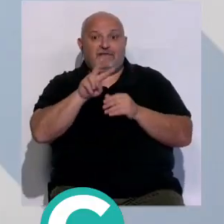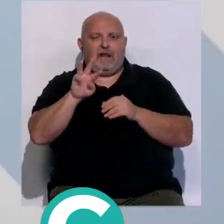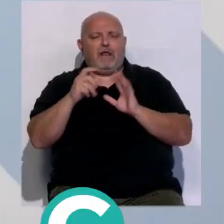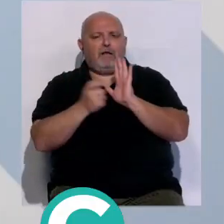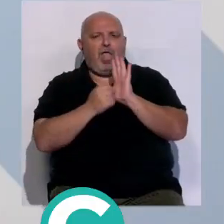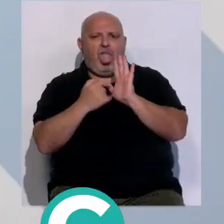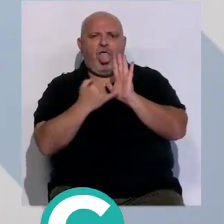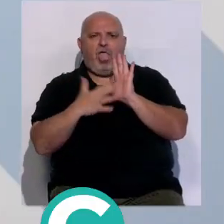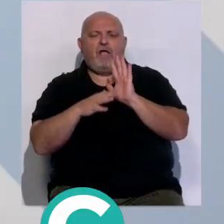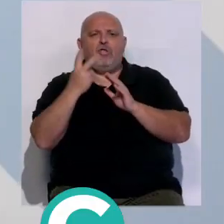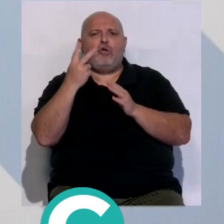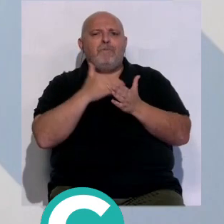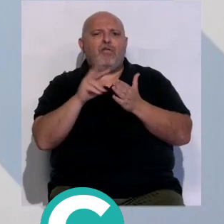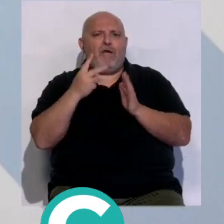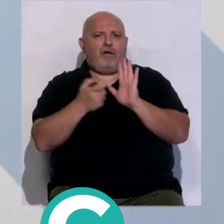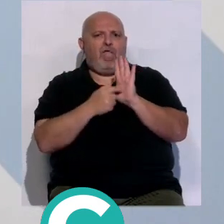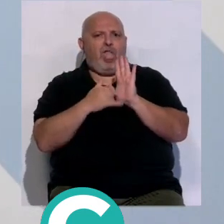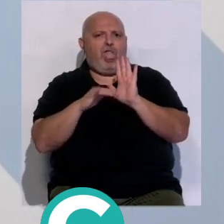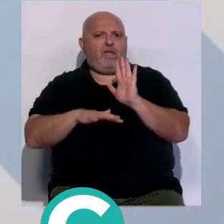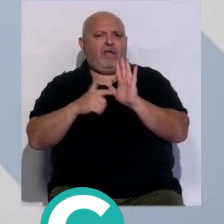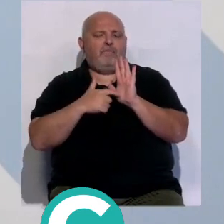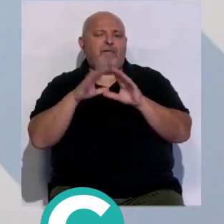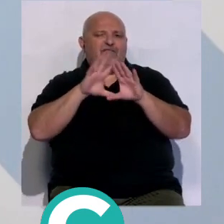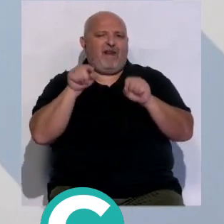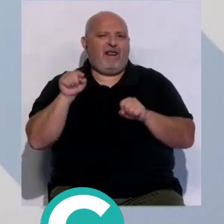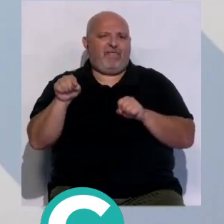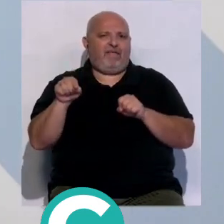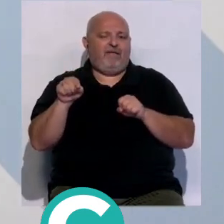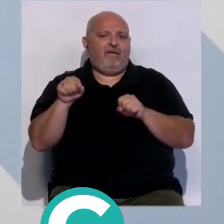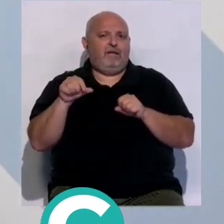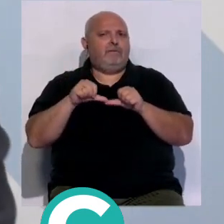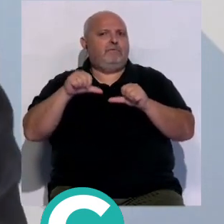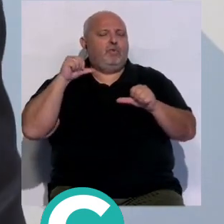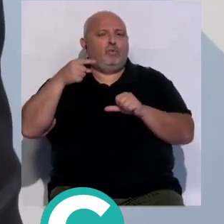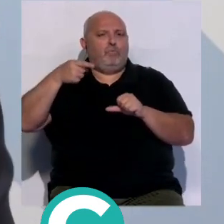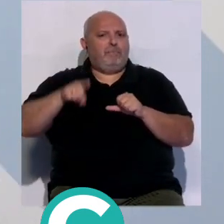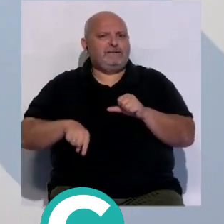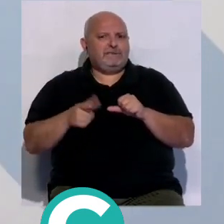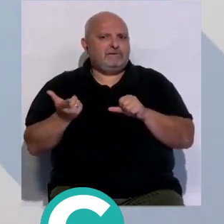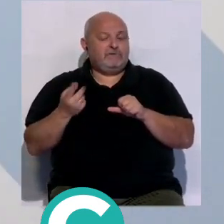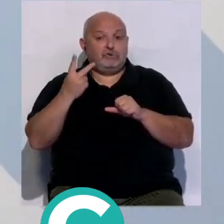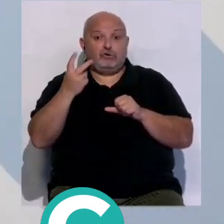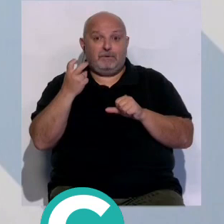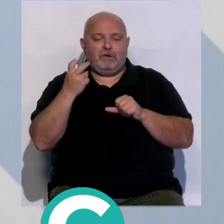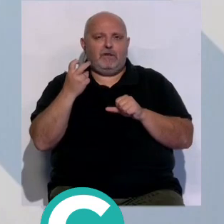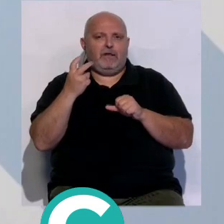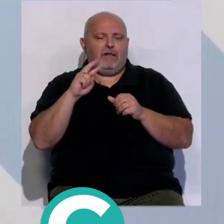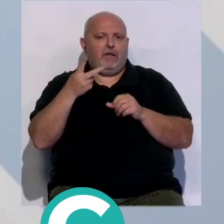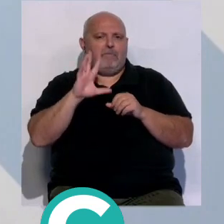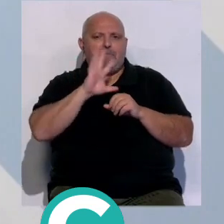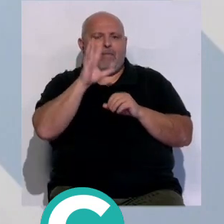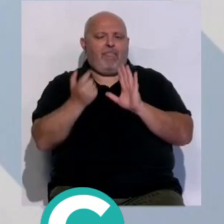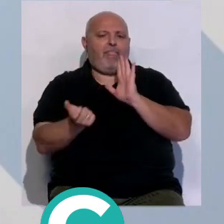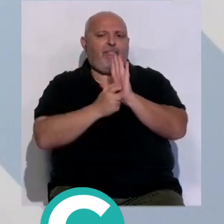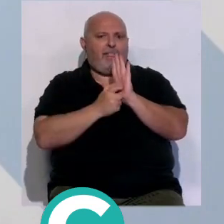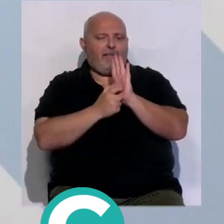una cuantía de dos millones de euros destinados a Valcárcel y he señalado hace ya más de un mes que esos dos millones de euros están pintados en